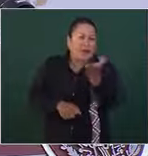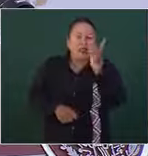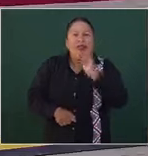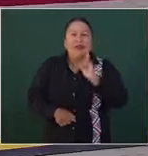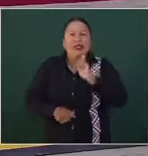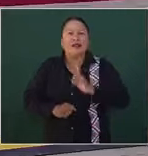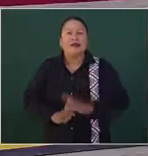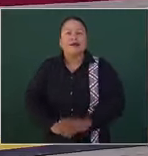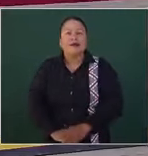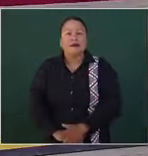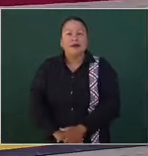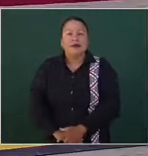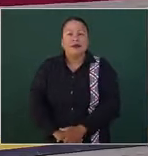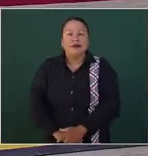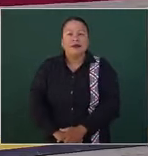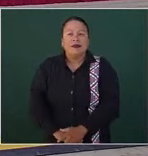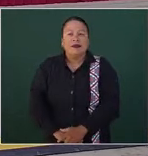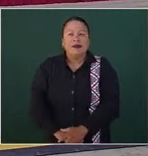mujeres.